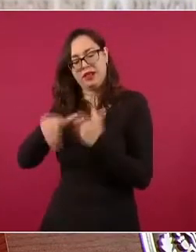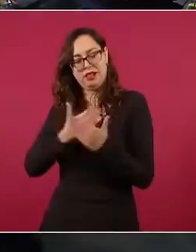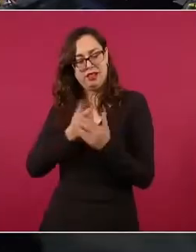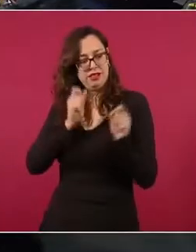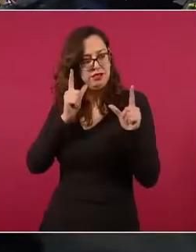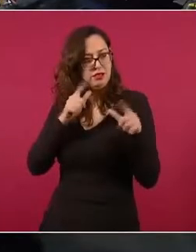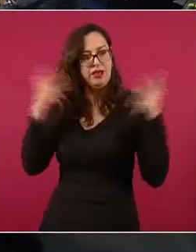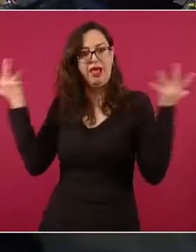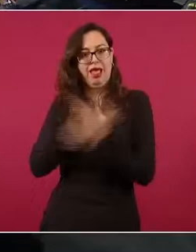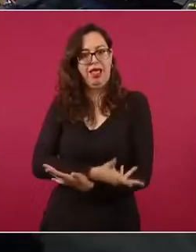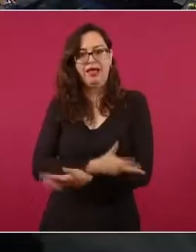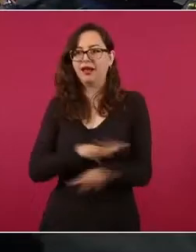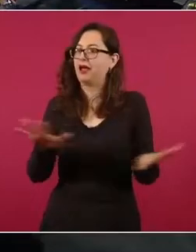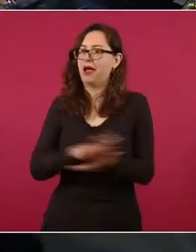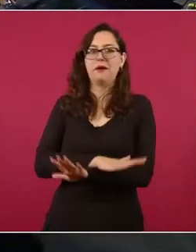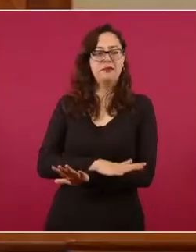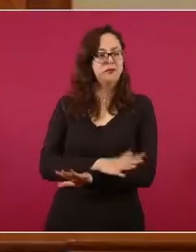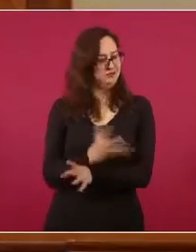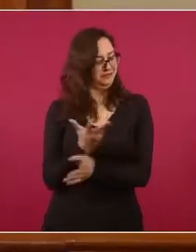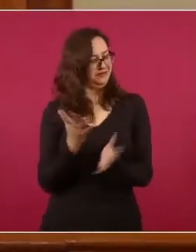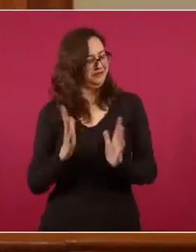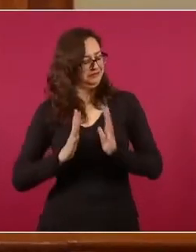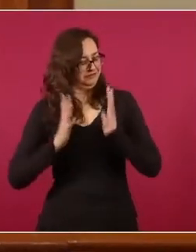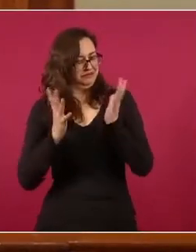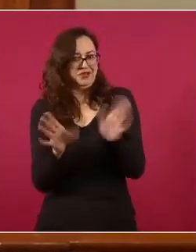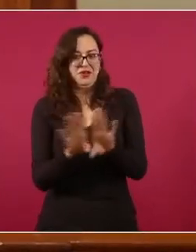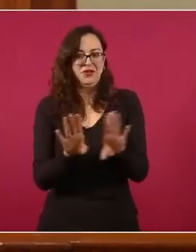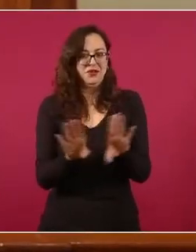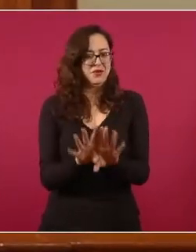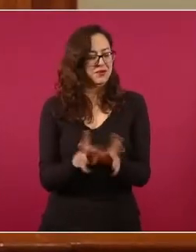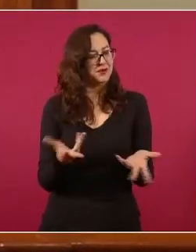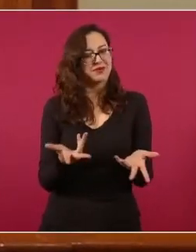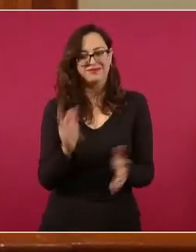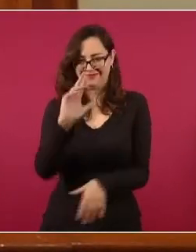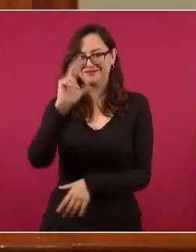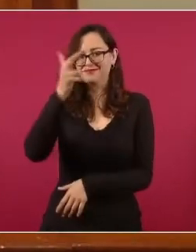era distinto el resultado.